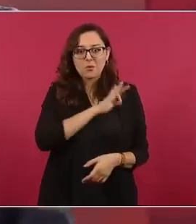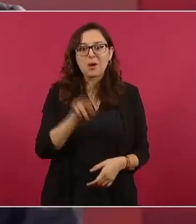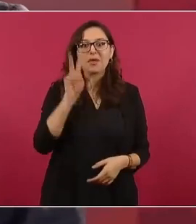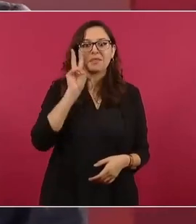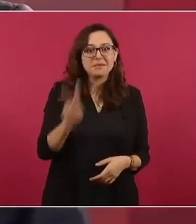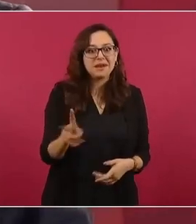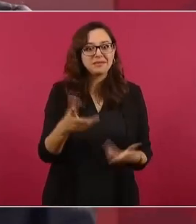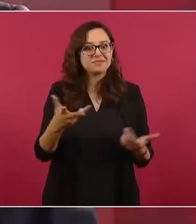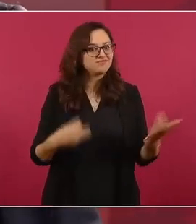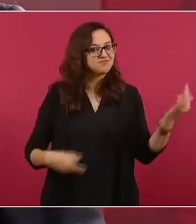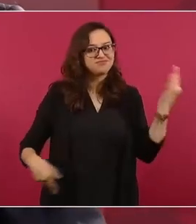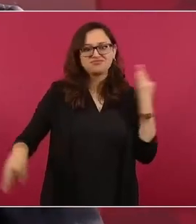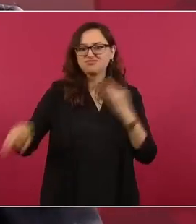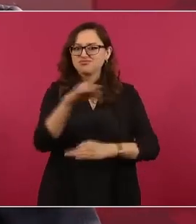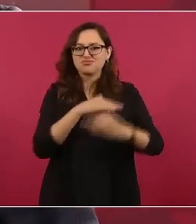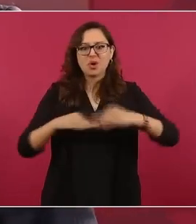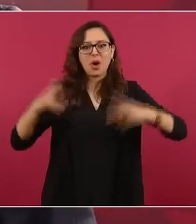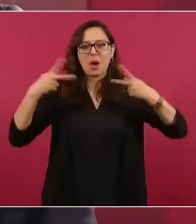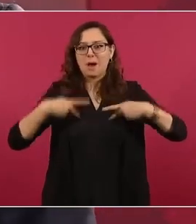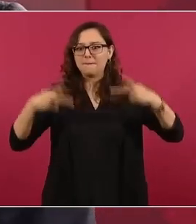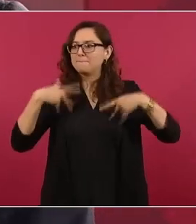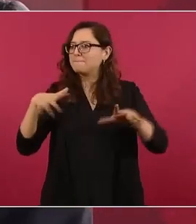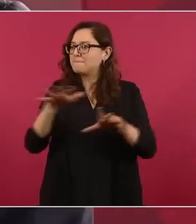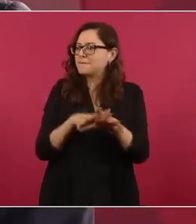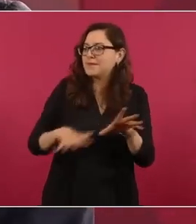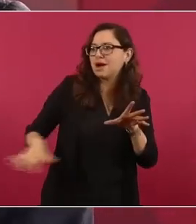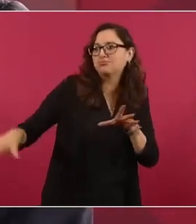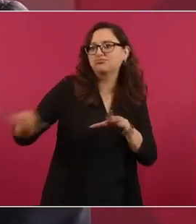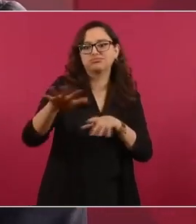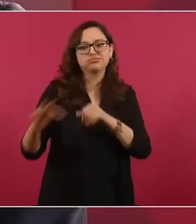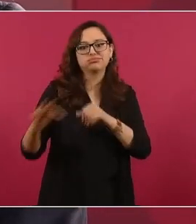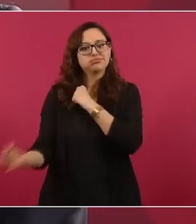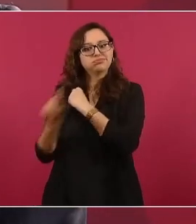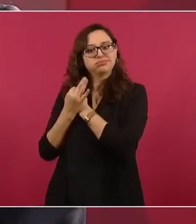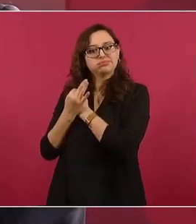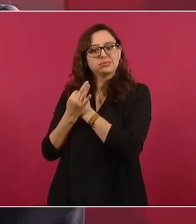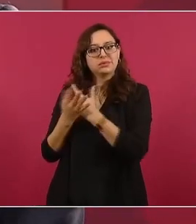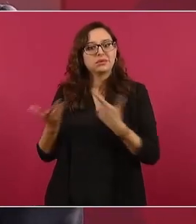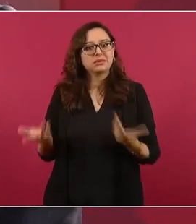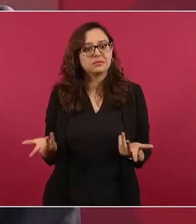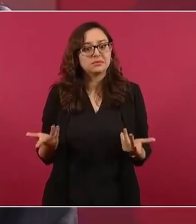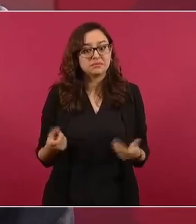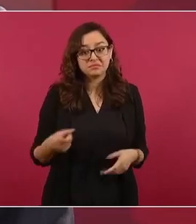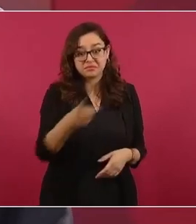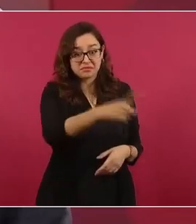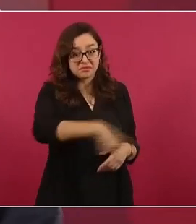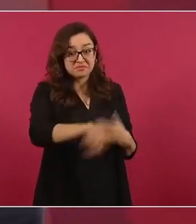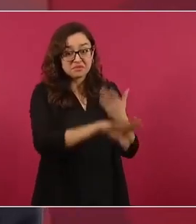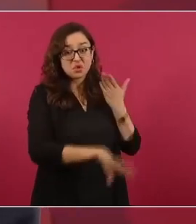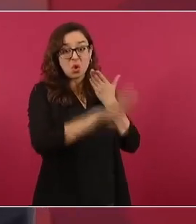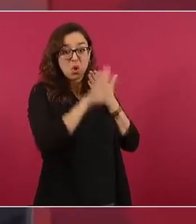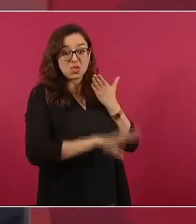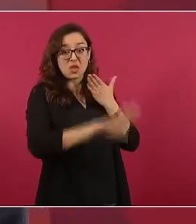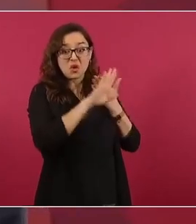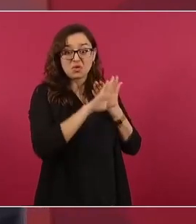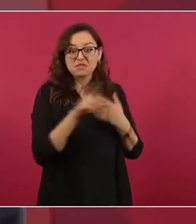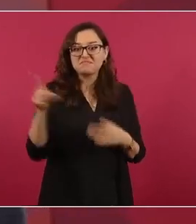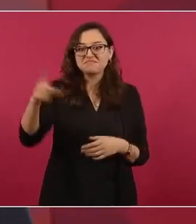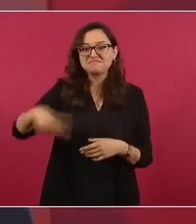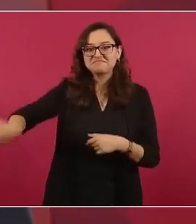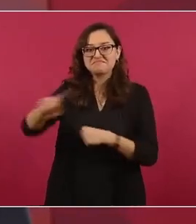todos, todos en contra, pero no pasa nada.